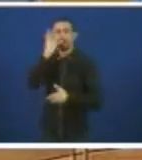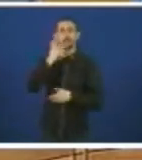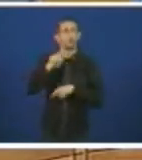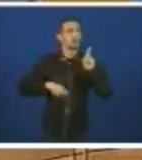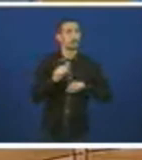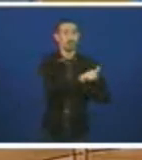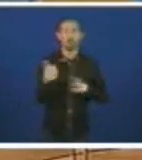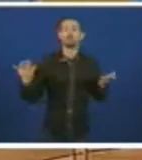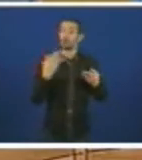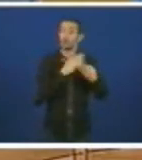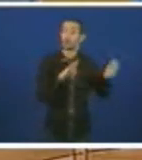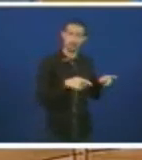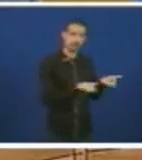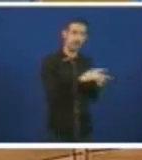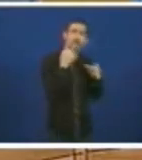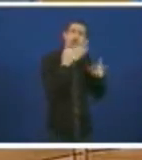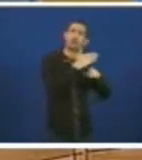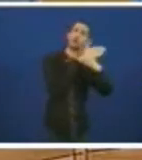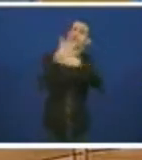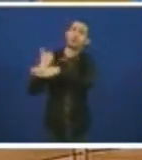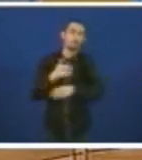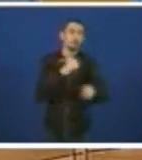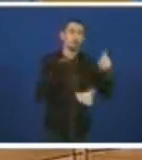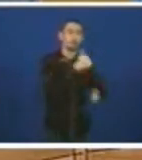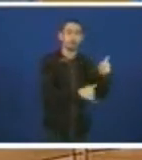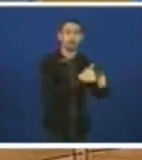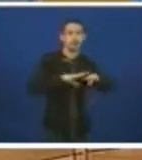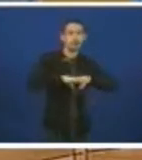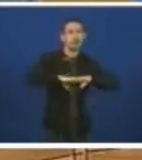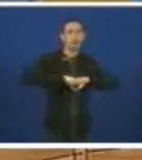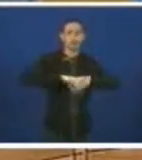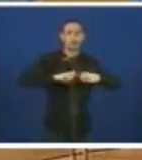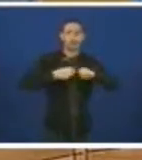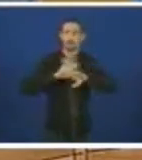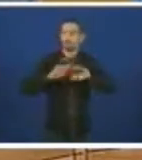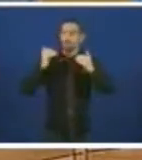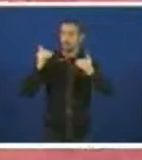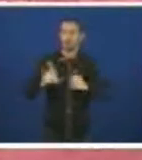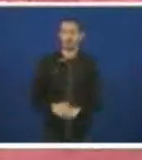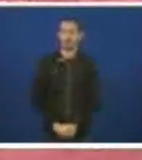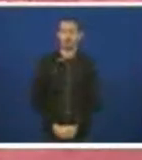terá que competir como calquero outro centro hospitalario da rede. gracias, moitas gracias.